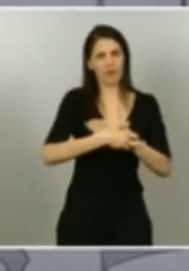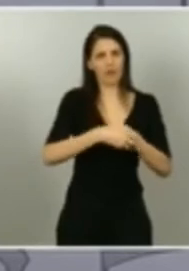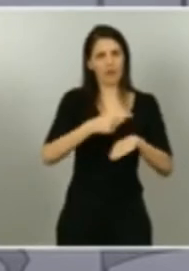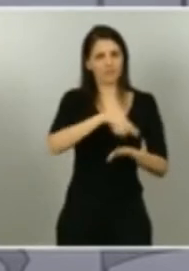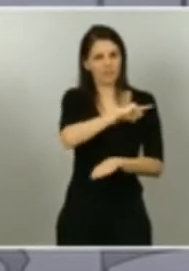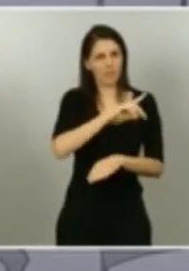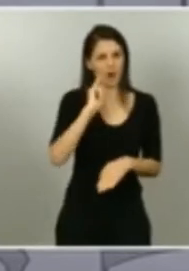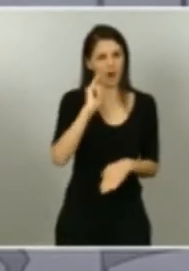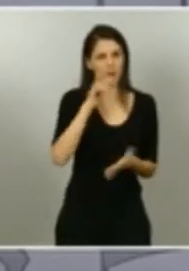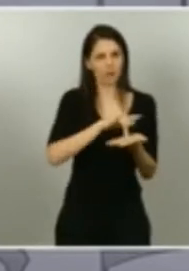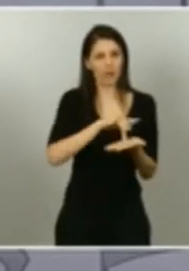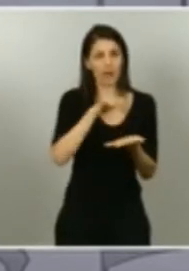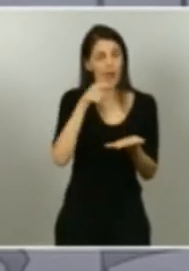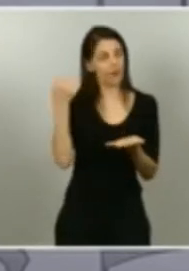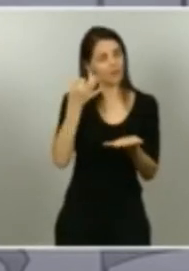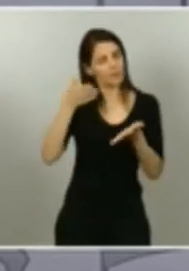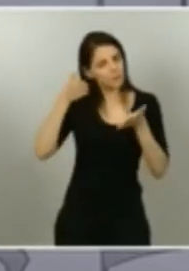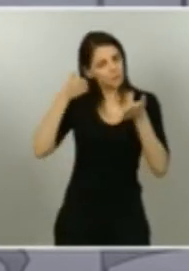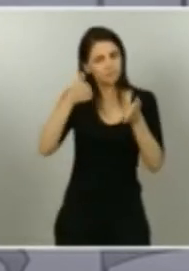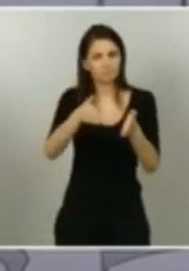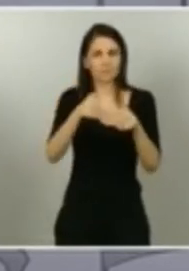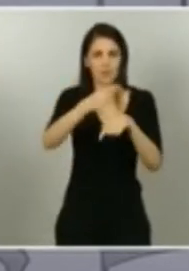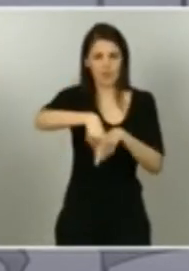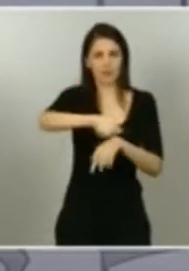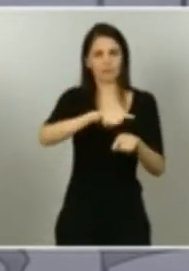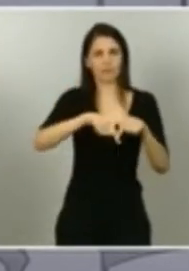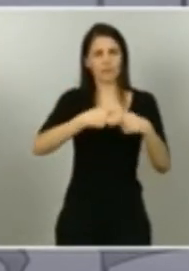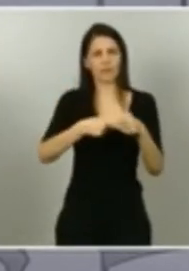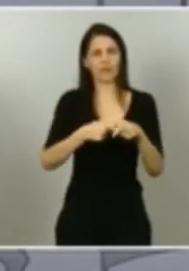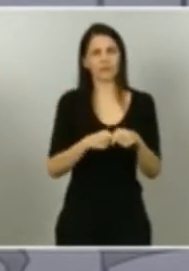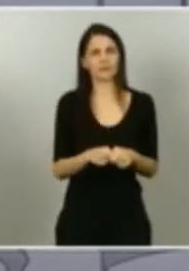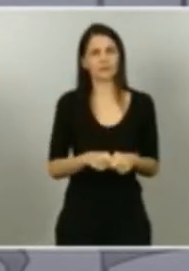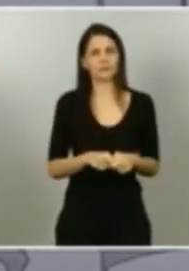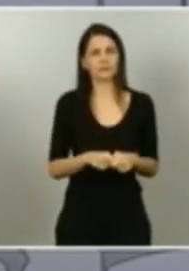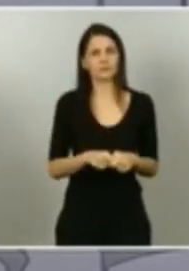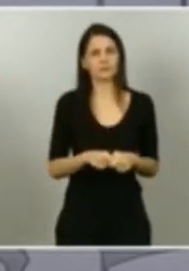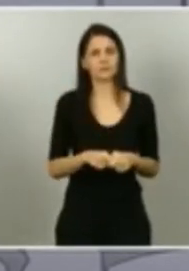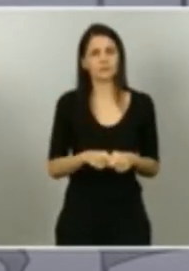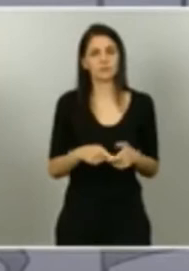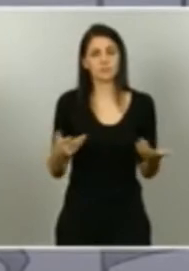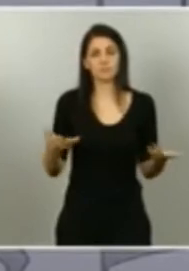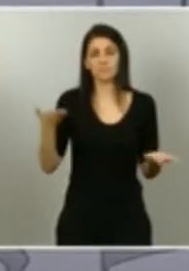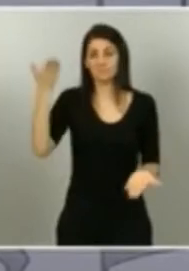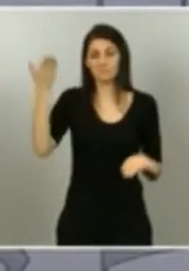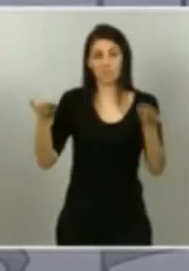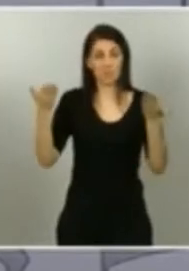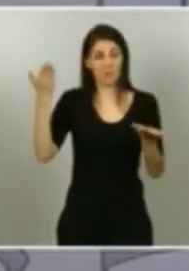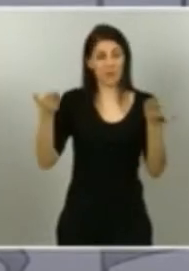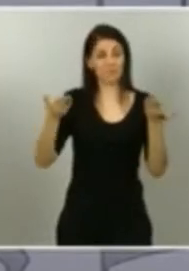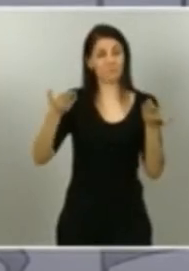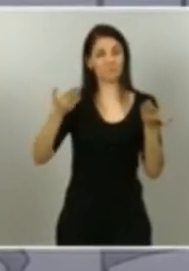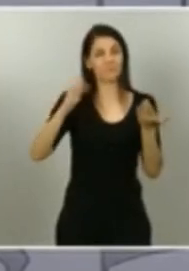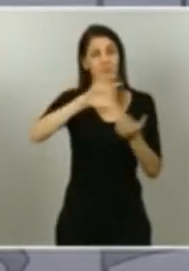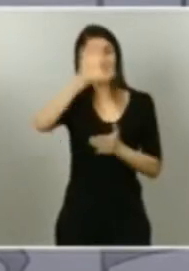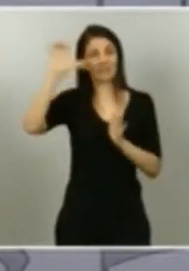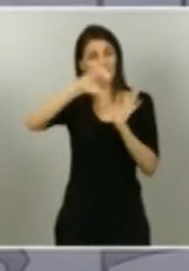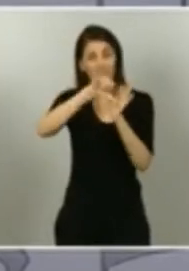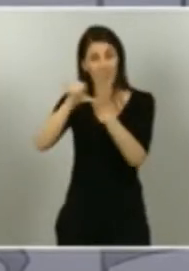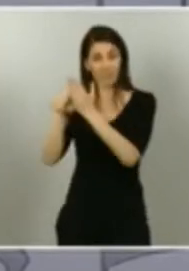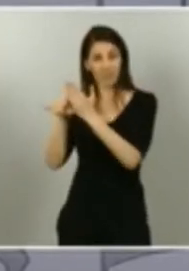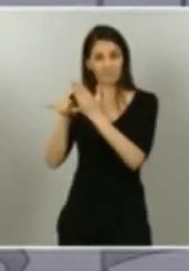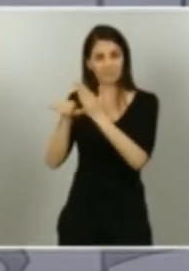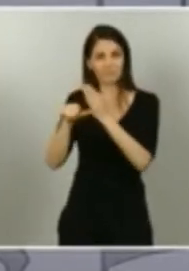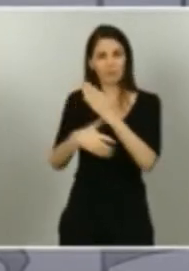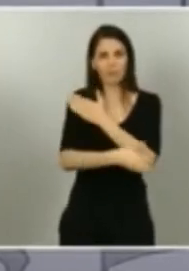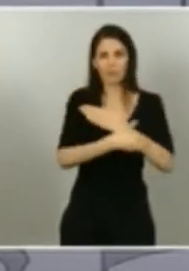La tasa de pobreza en nuestro país es la mayor de los países de nuestro entorno y duplica la media de la Unión Europea.